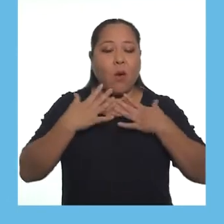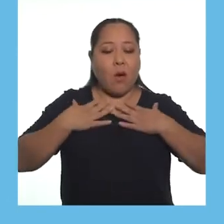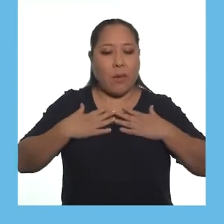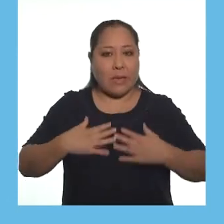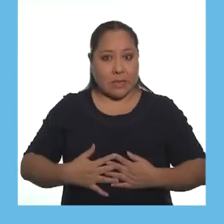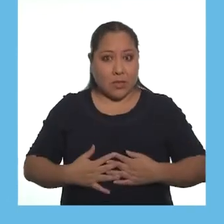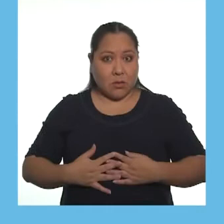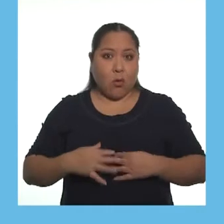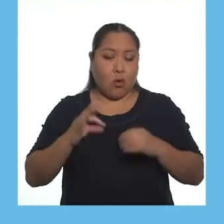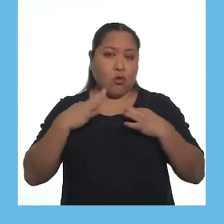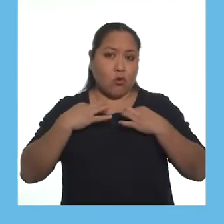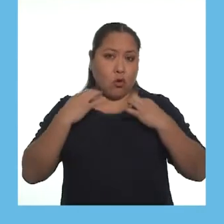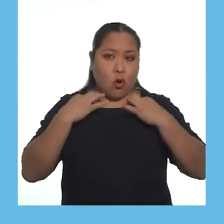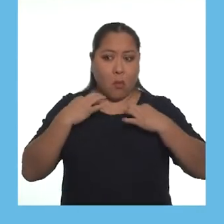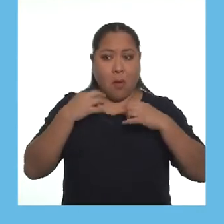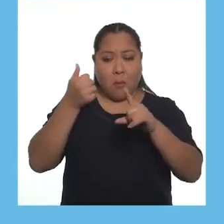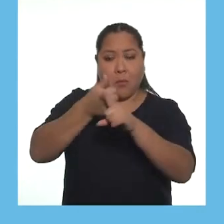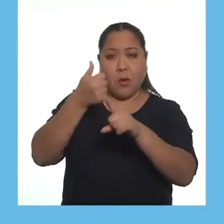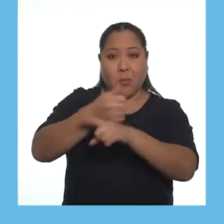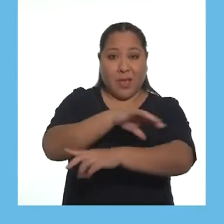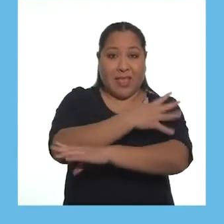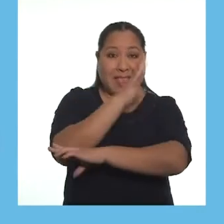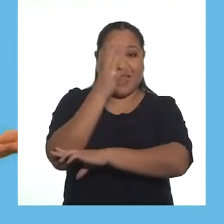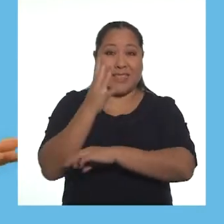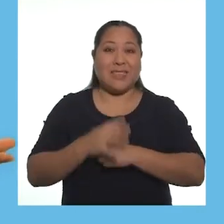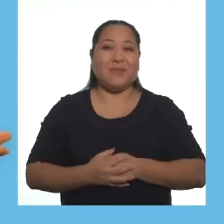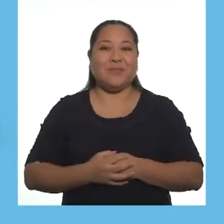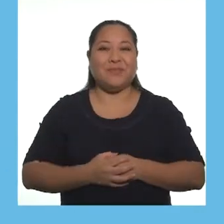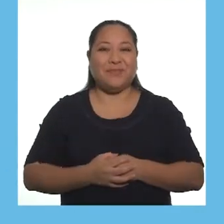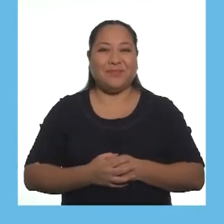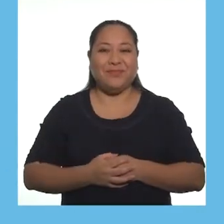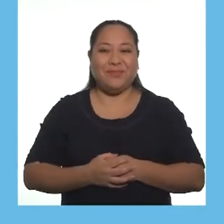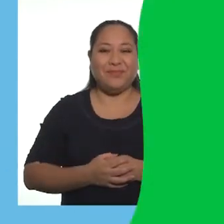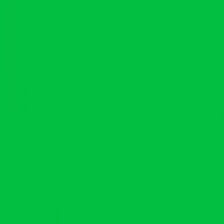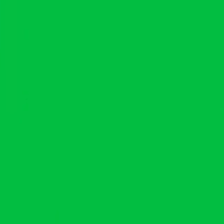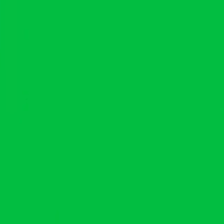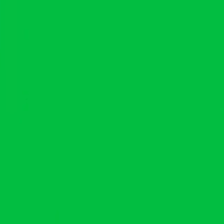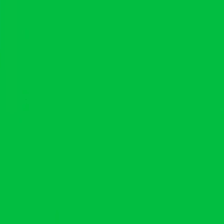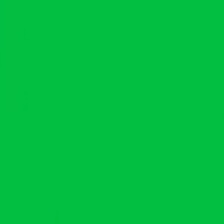desean, pueden vestirse con alguna indumentaria típica de la selva.